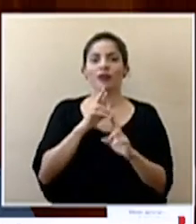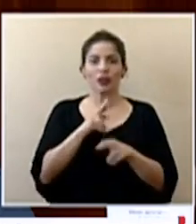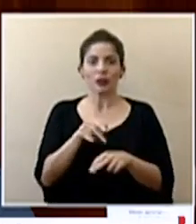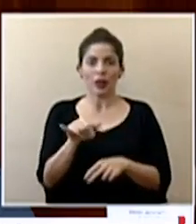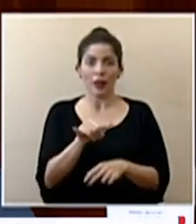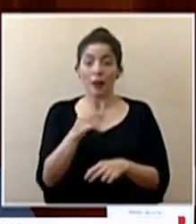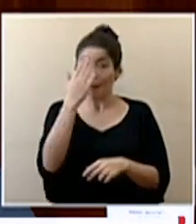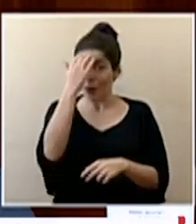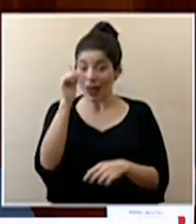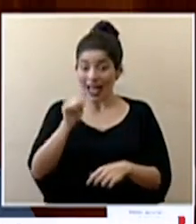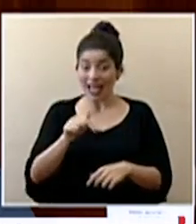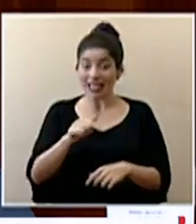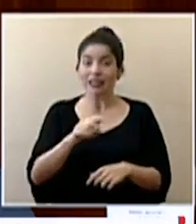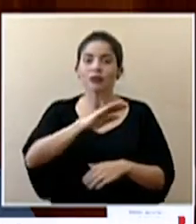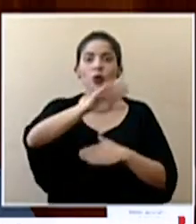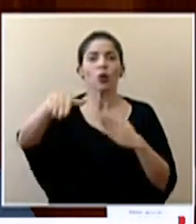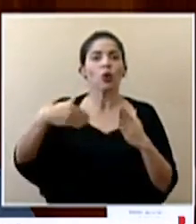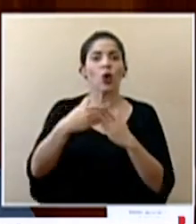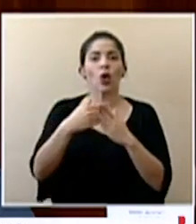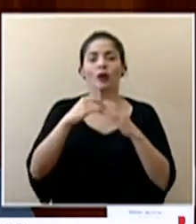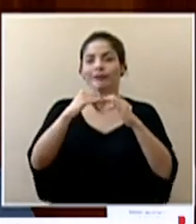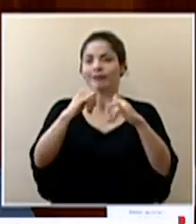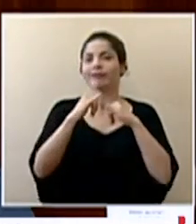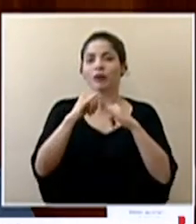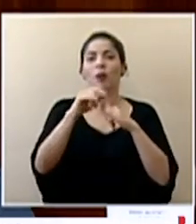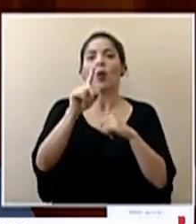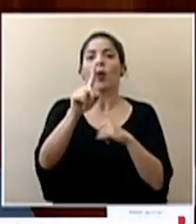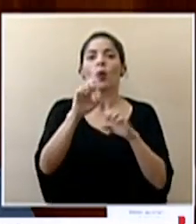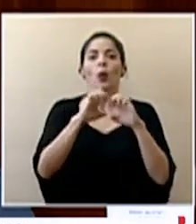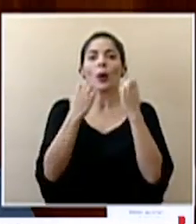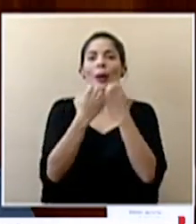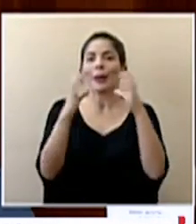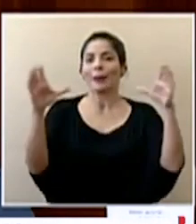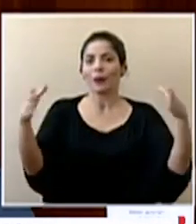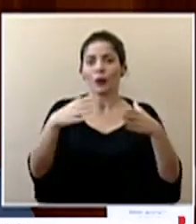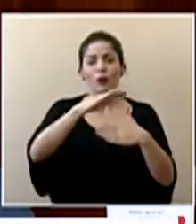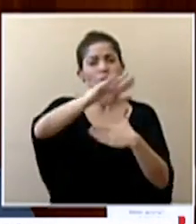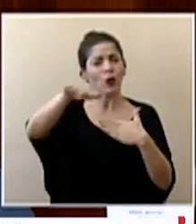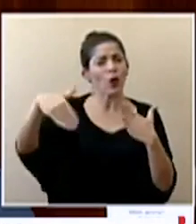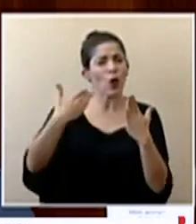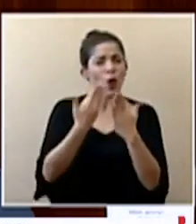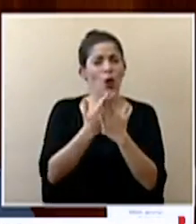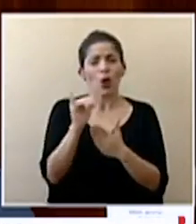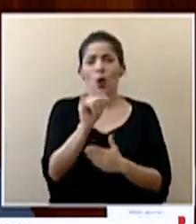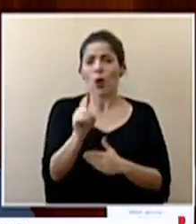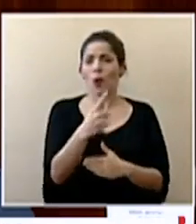Porque en esto somos todos un equipo. Todos somos un equipo, todos y todas.